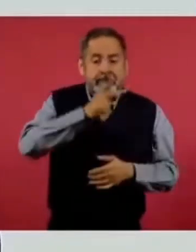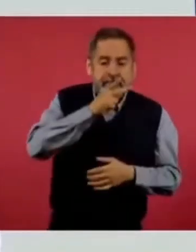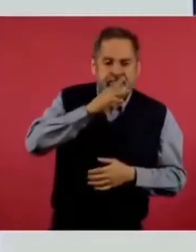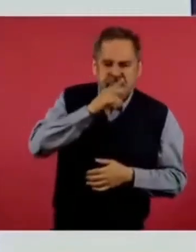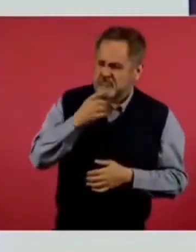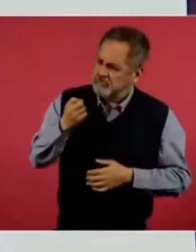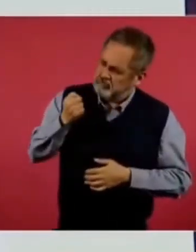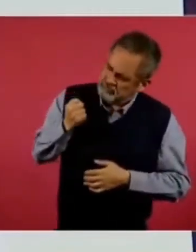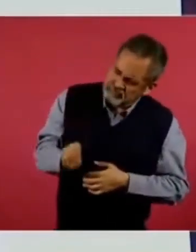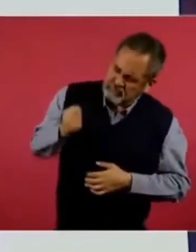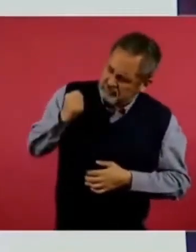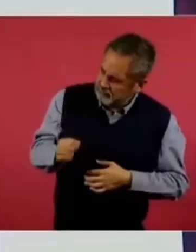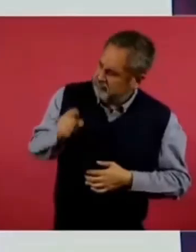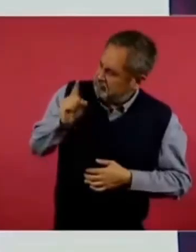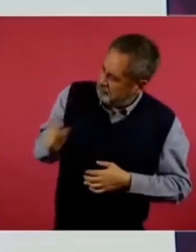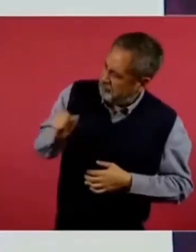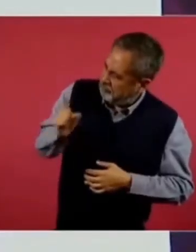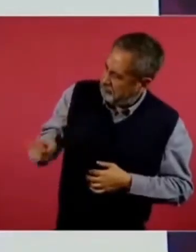autoritarios, ¿no?